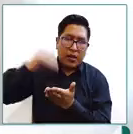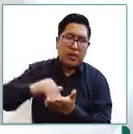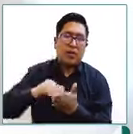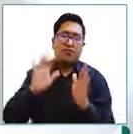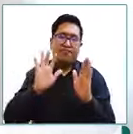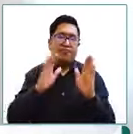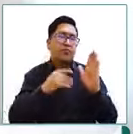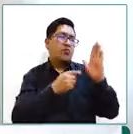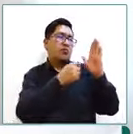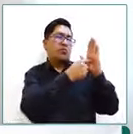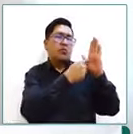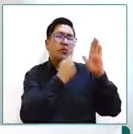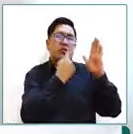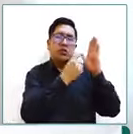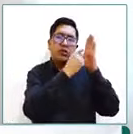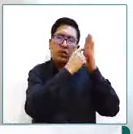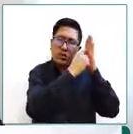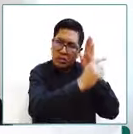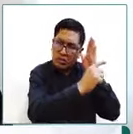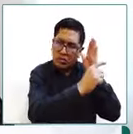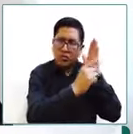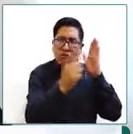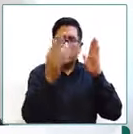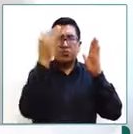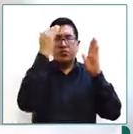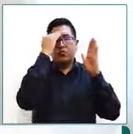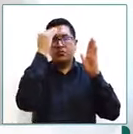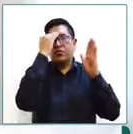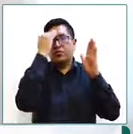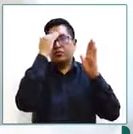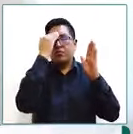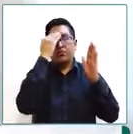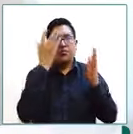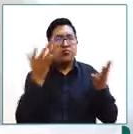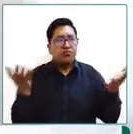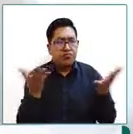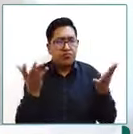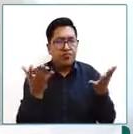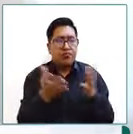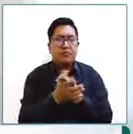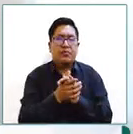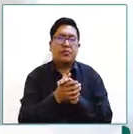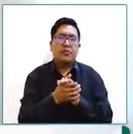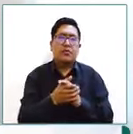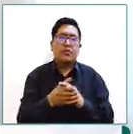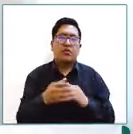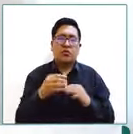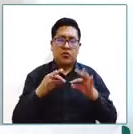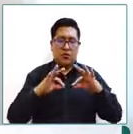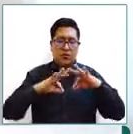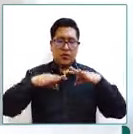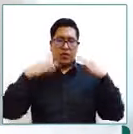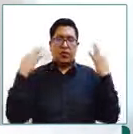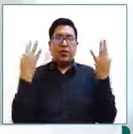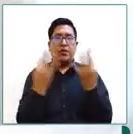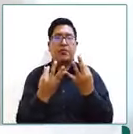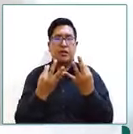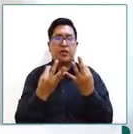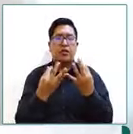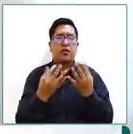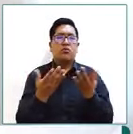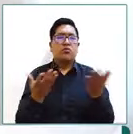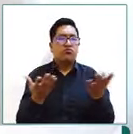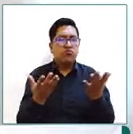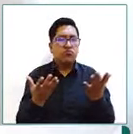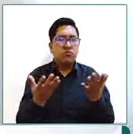mencionado en la normativa pero ustedes saben que constitucionalmente la familia es se